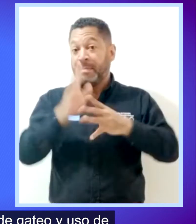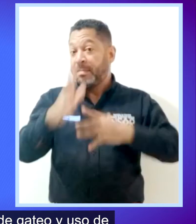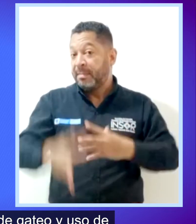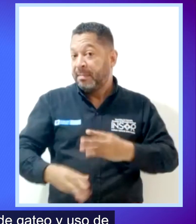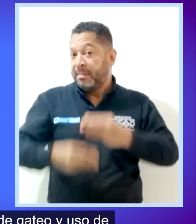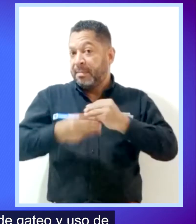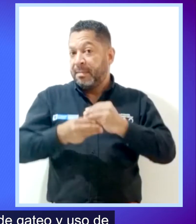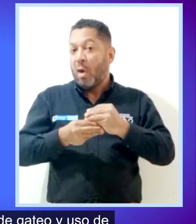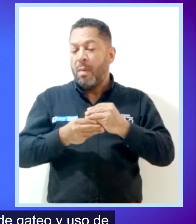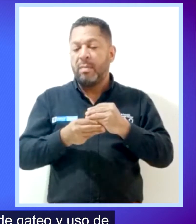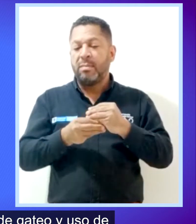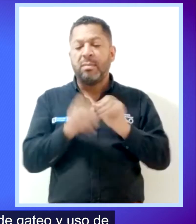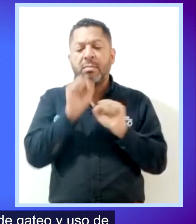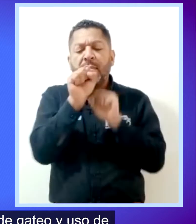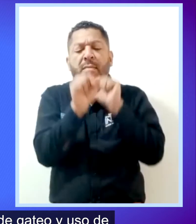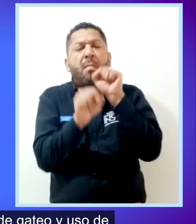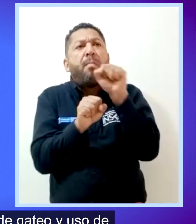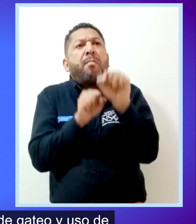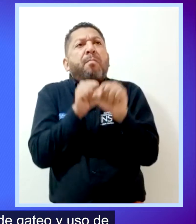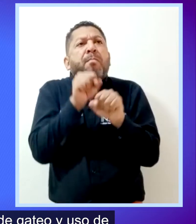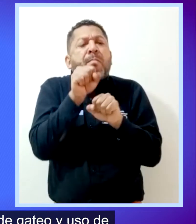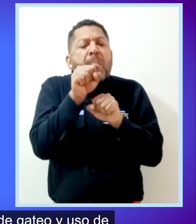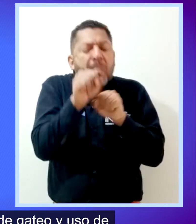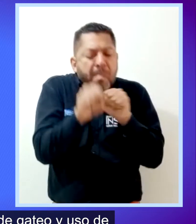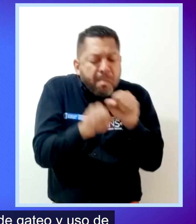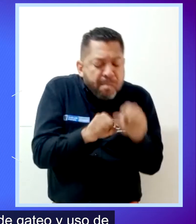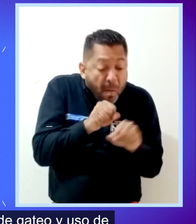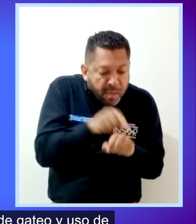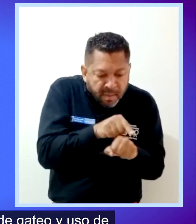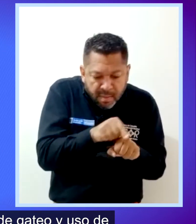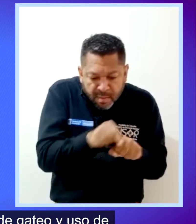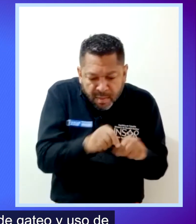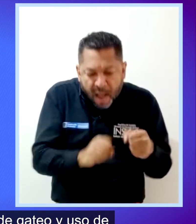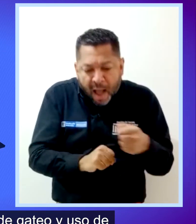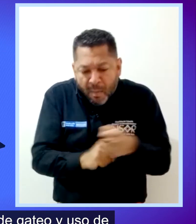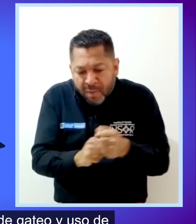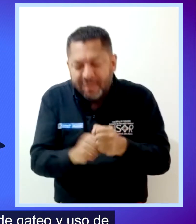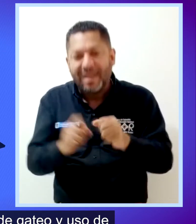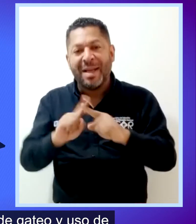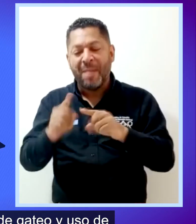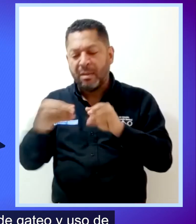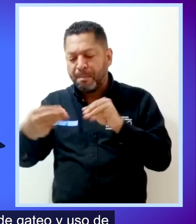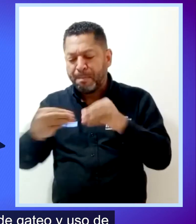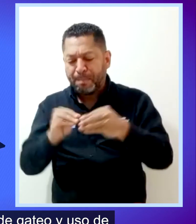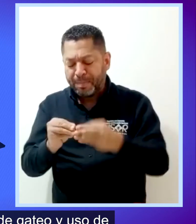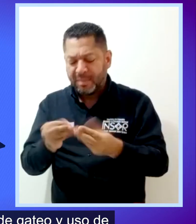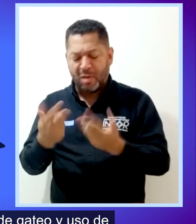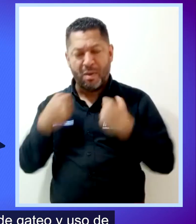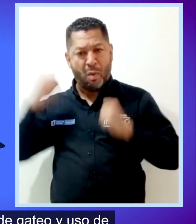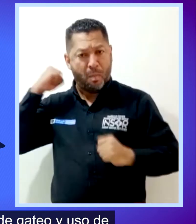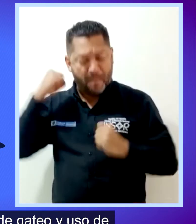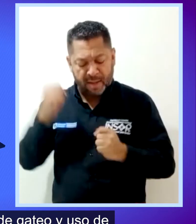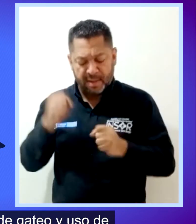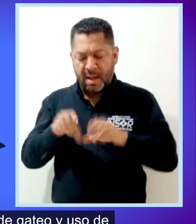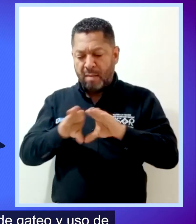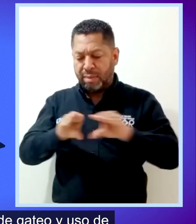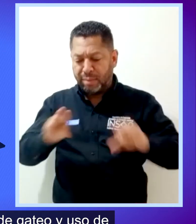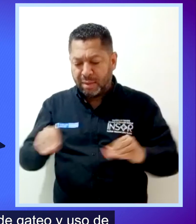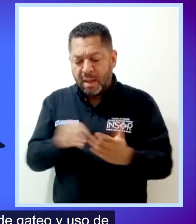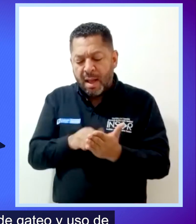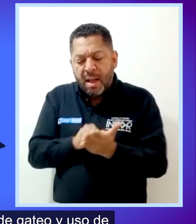A los anteriores agregar base de gateo y uso de diferentes texturas, toalla,